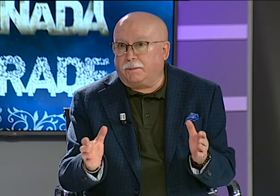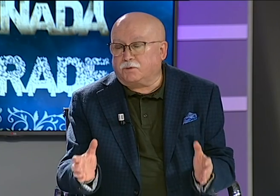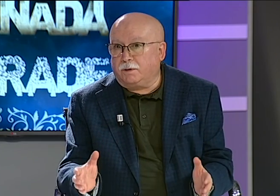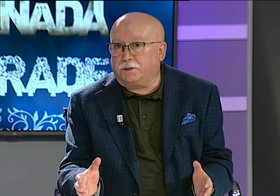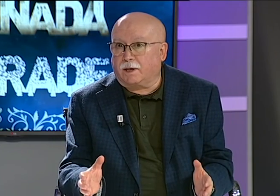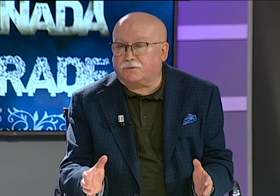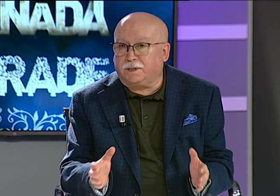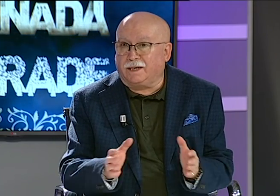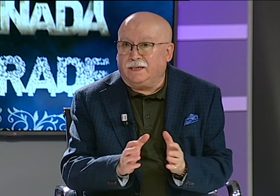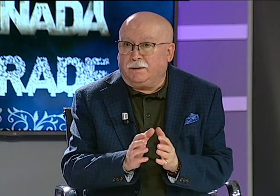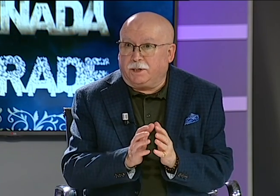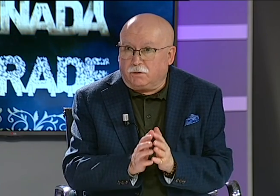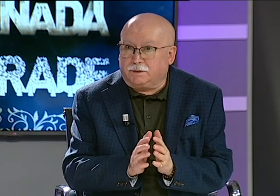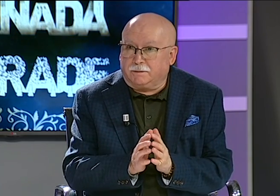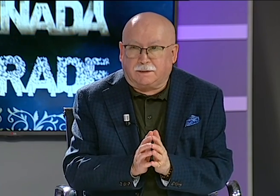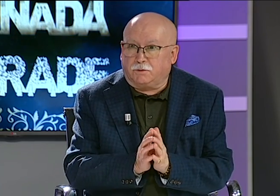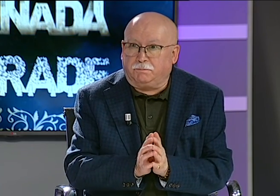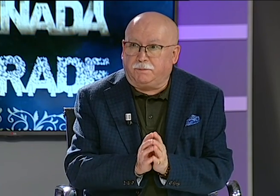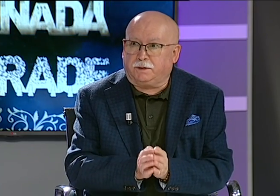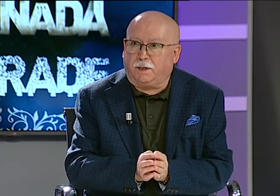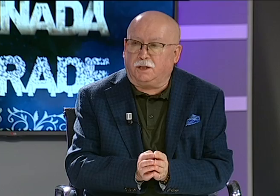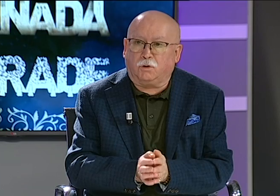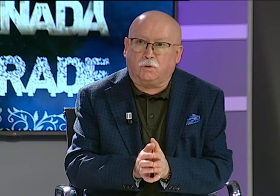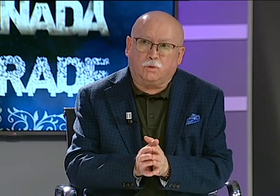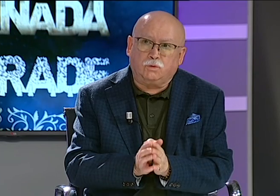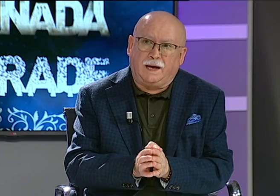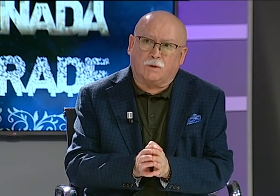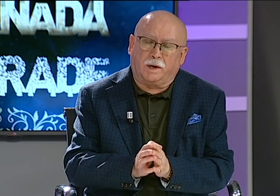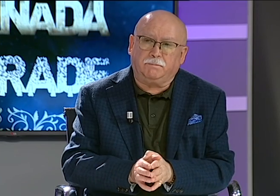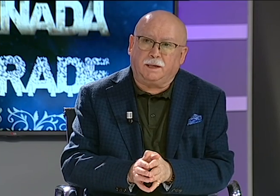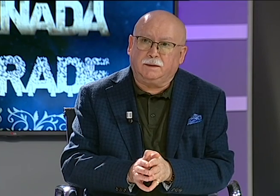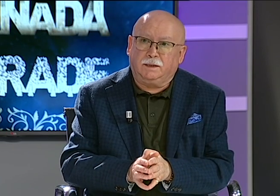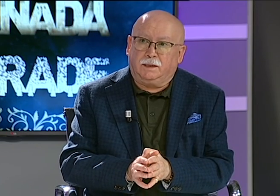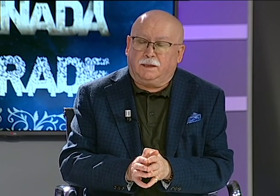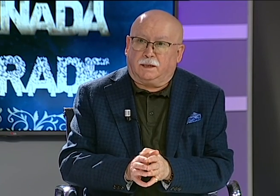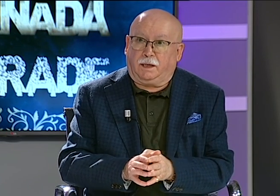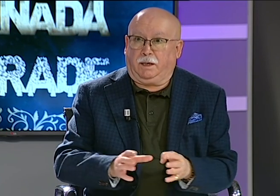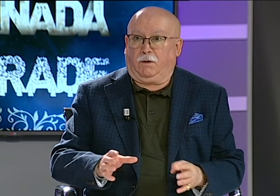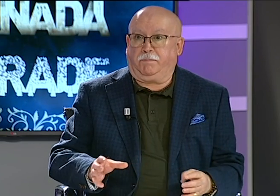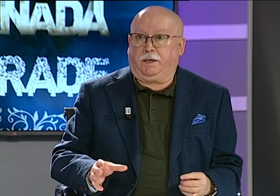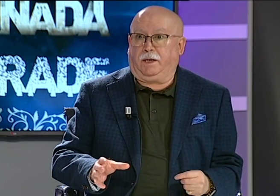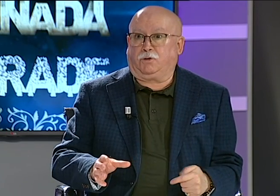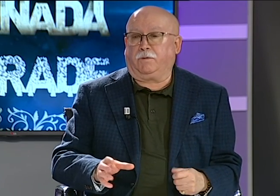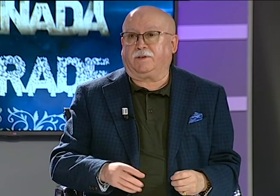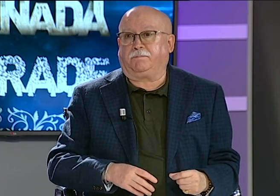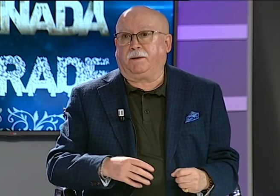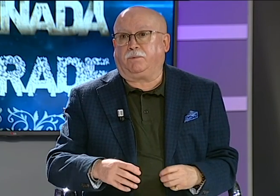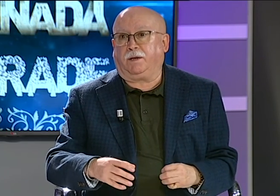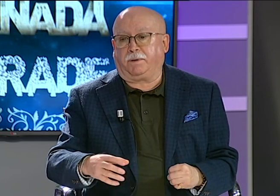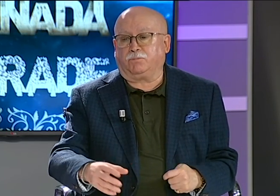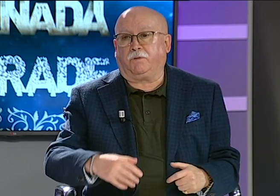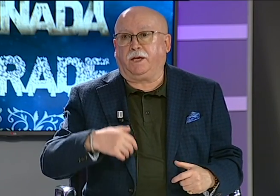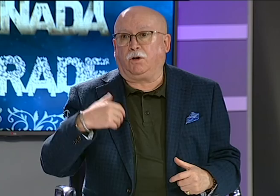posiblemente una casualidad, pero estamos teniendo una cuarema que, hombre, esto no va a ser